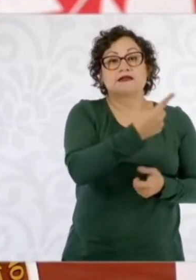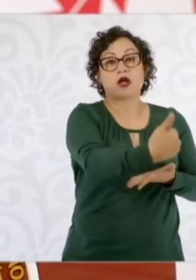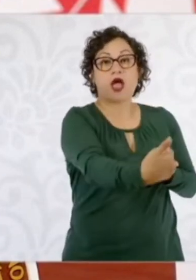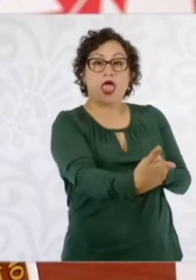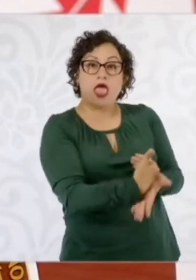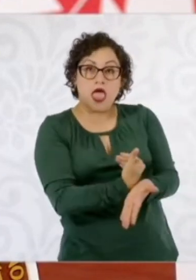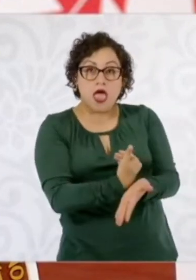presencia. Gracias. Gracias. Gracias.